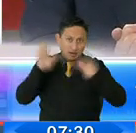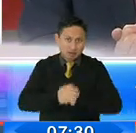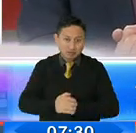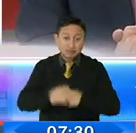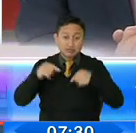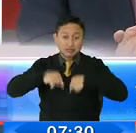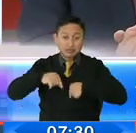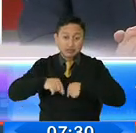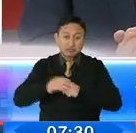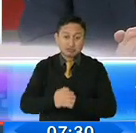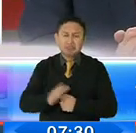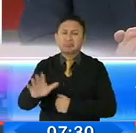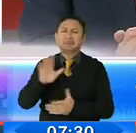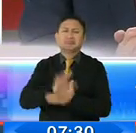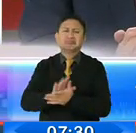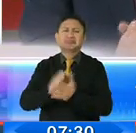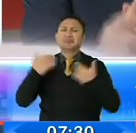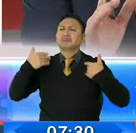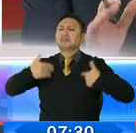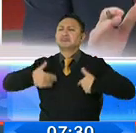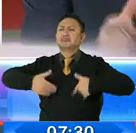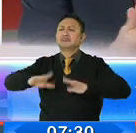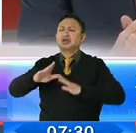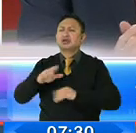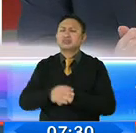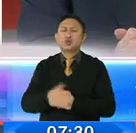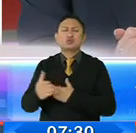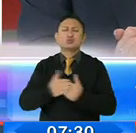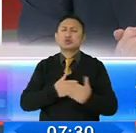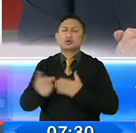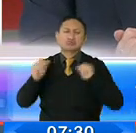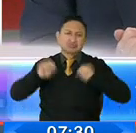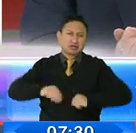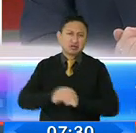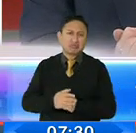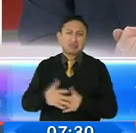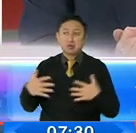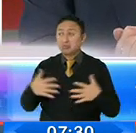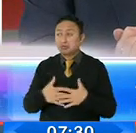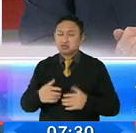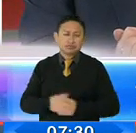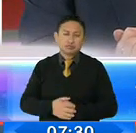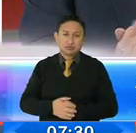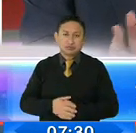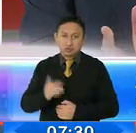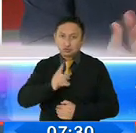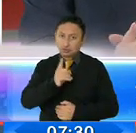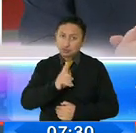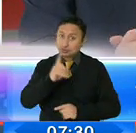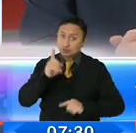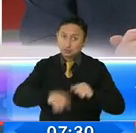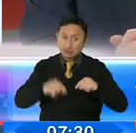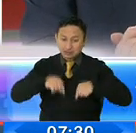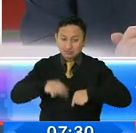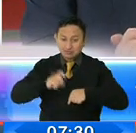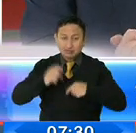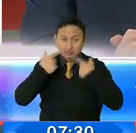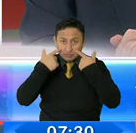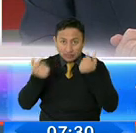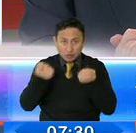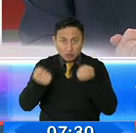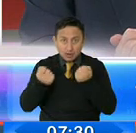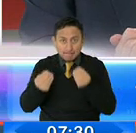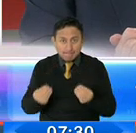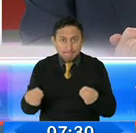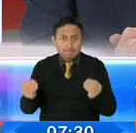podemos nosotros dejar de estar con el tenso nervioso que hablo yo, o sea, no aflojarnos, sino todo lo contrario,